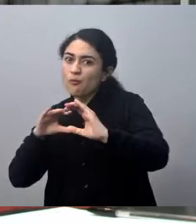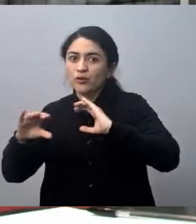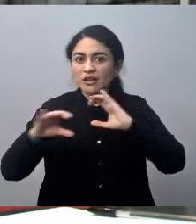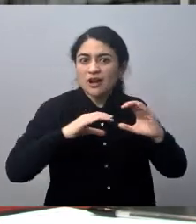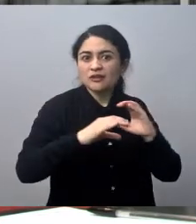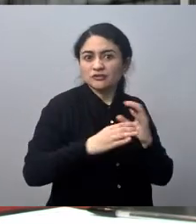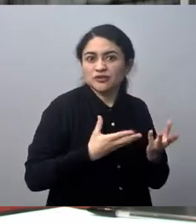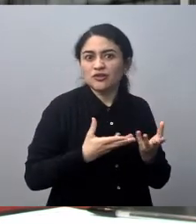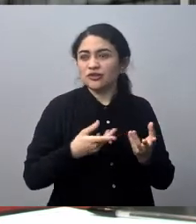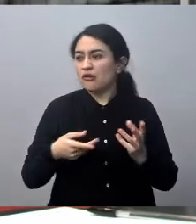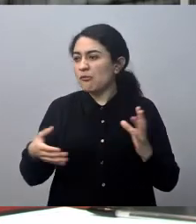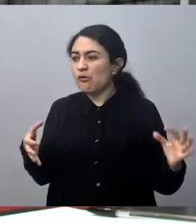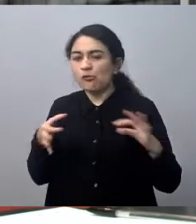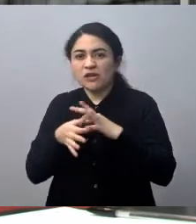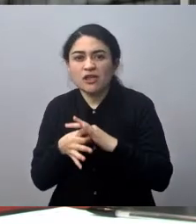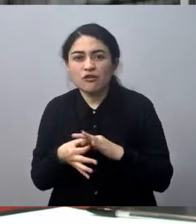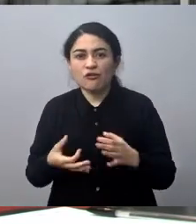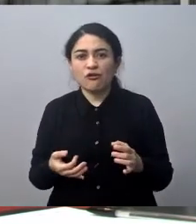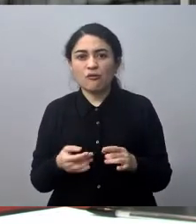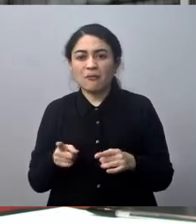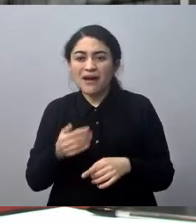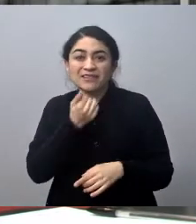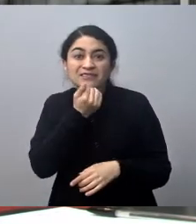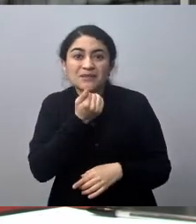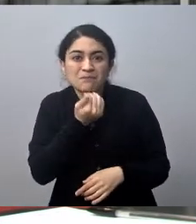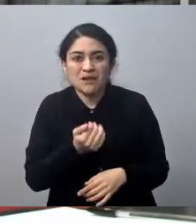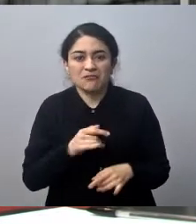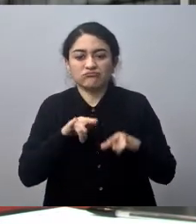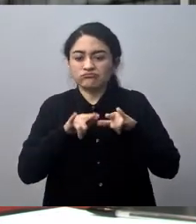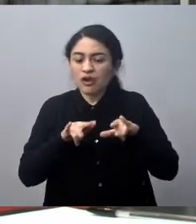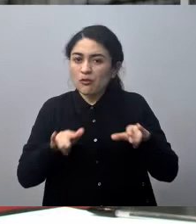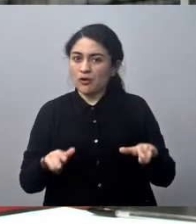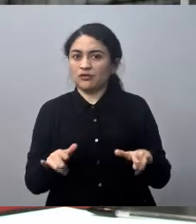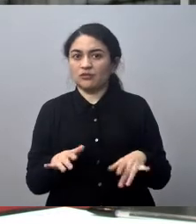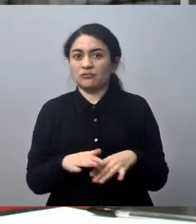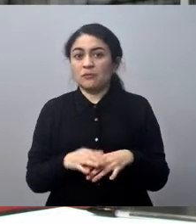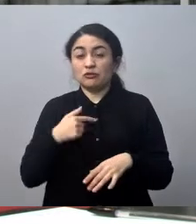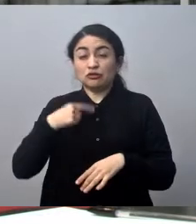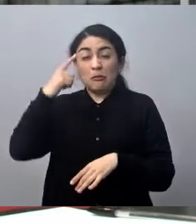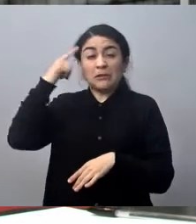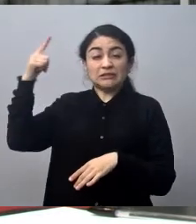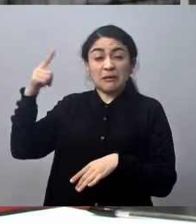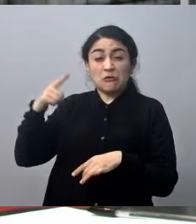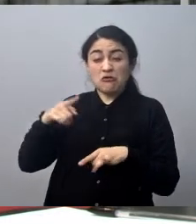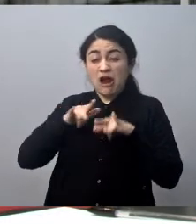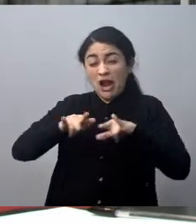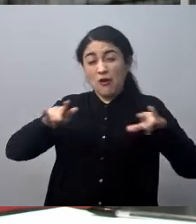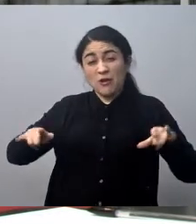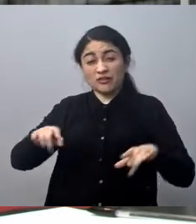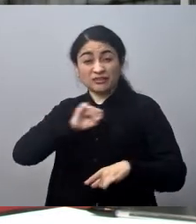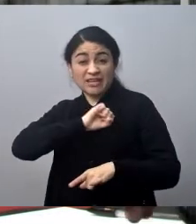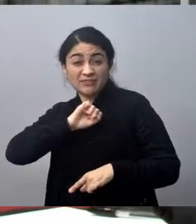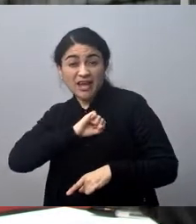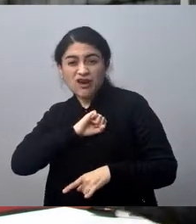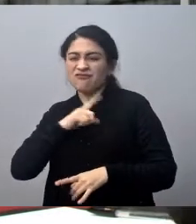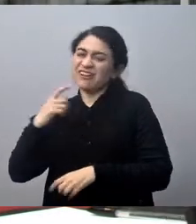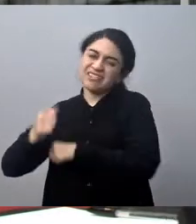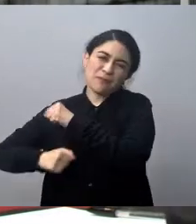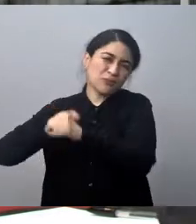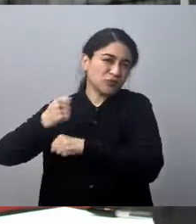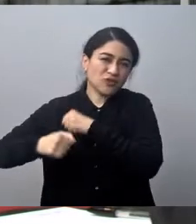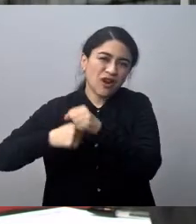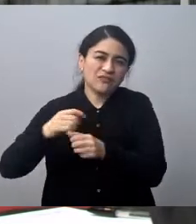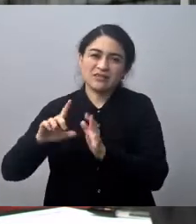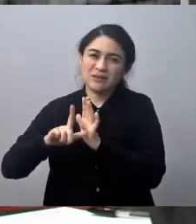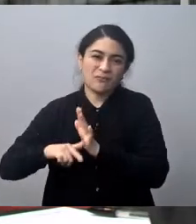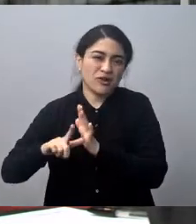escala para hacerlo más simple porque si pensamos en una cosa así mayor vamos a pasar muchos años no va a haber plata para resolver